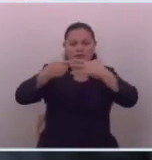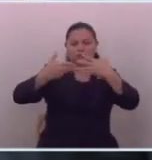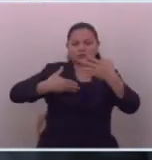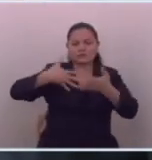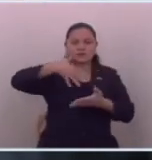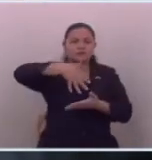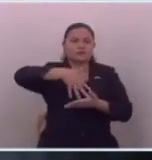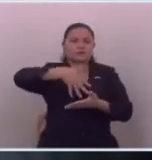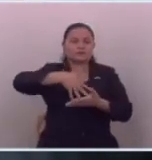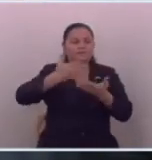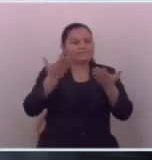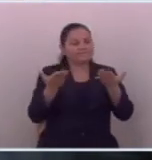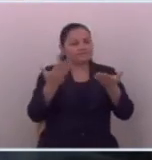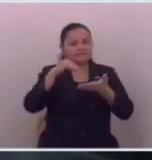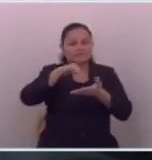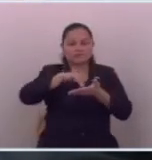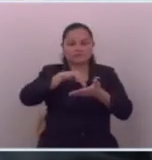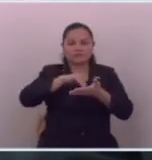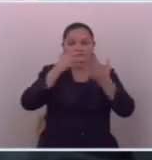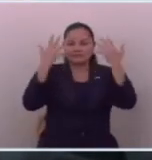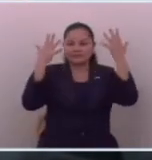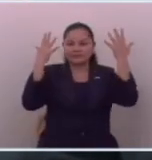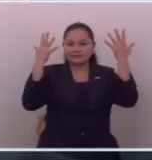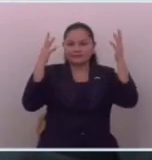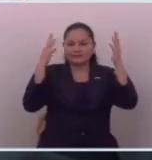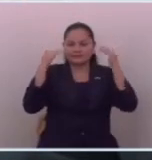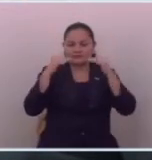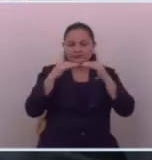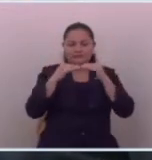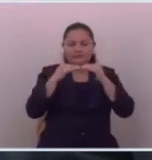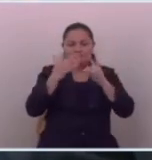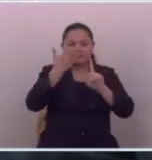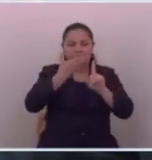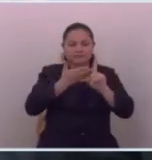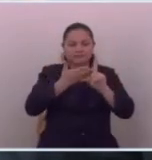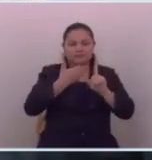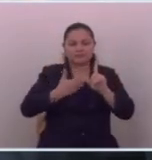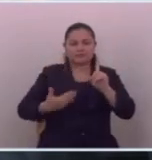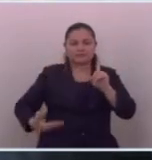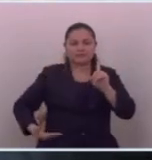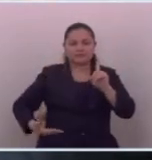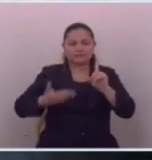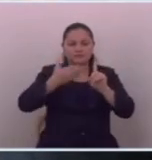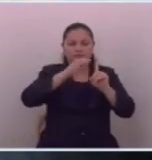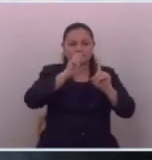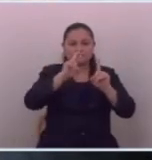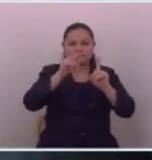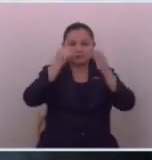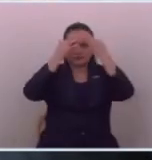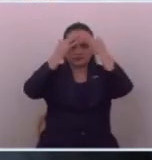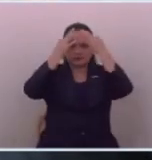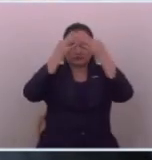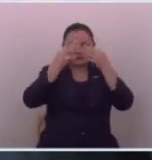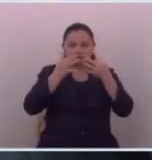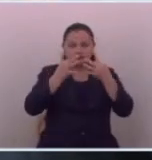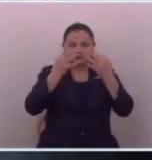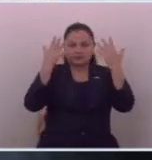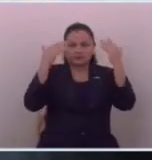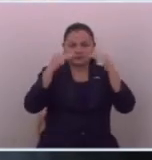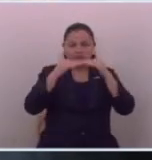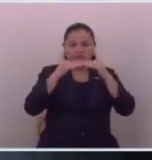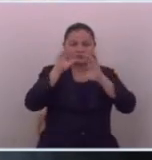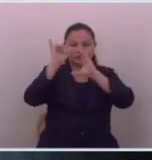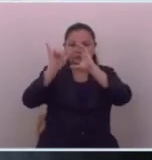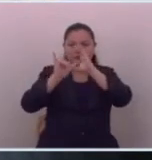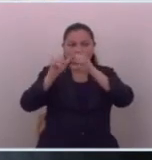población así es que de nuevo reitero la felicitación a nuestro presidente Ernesto Castro por esta decisión felicito a los